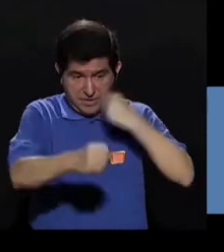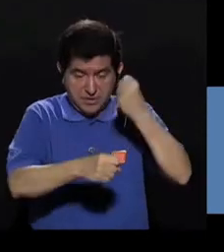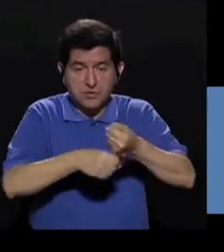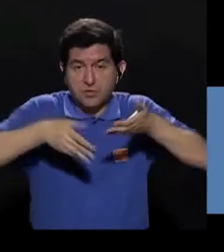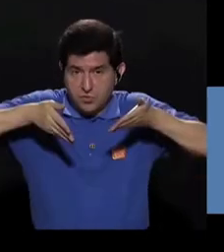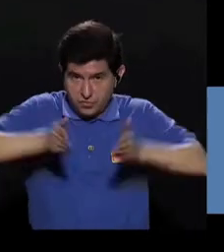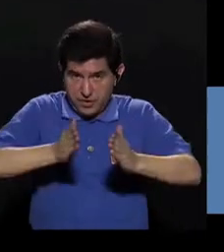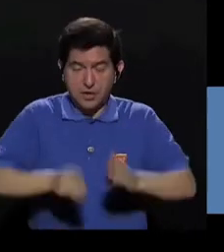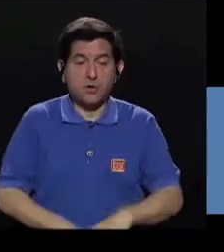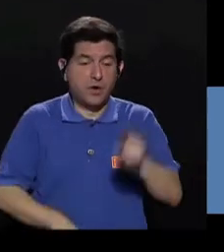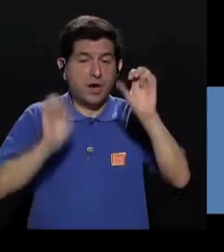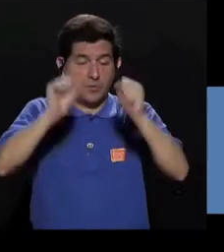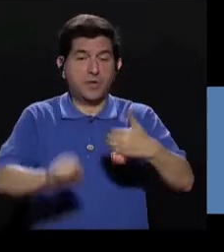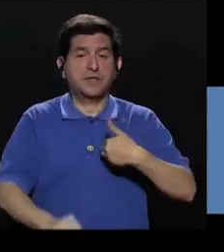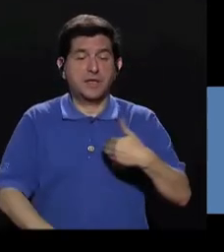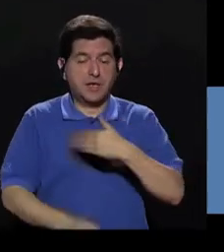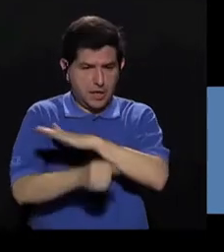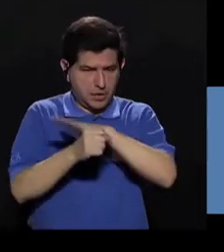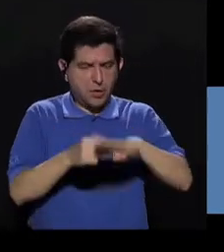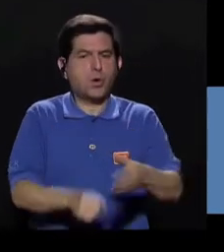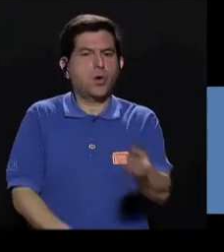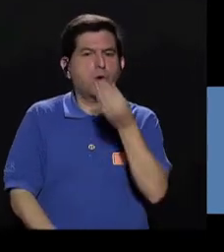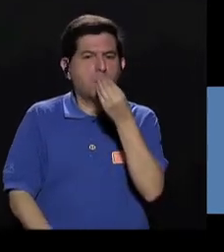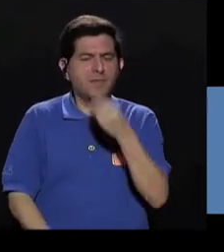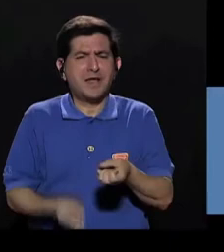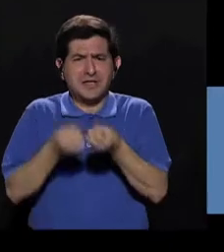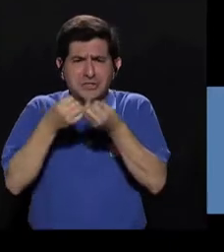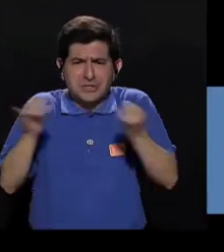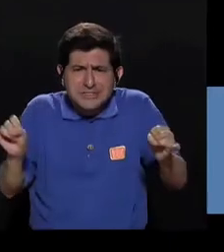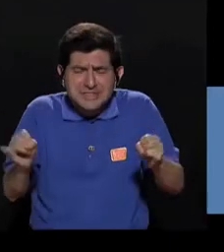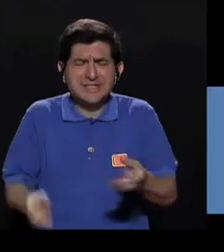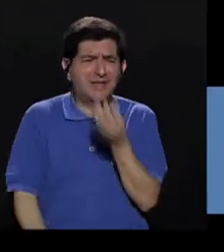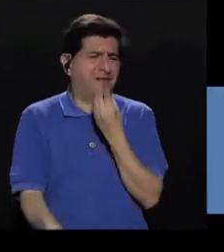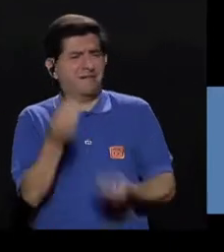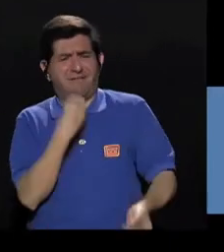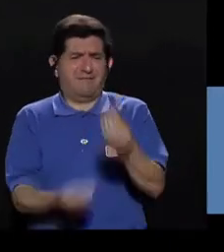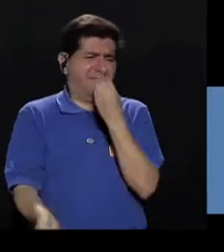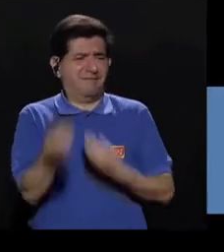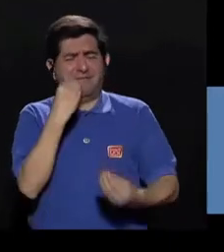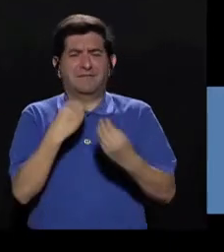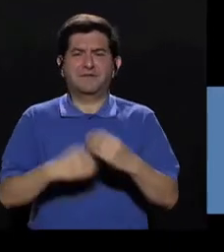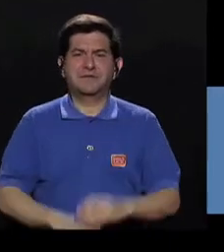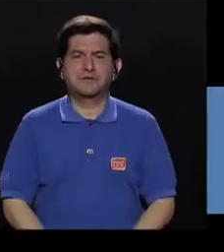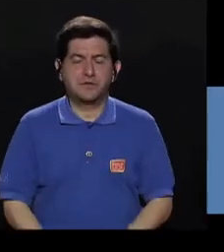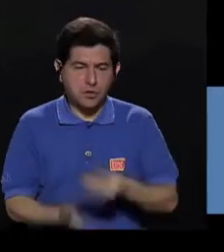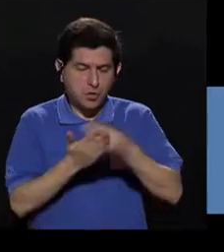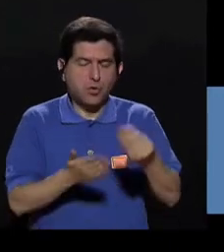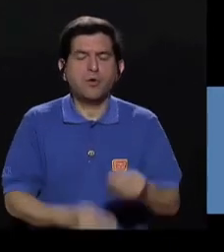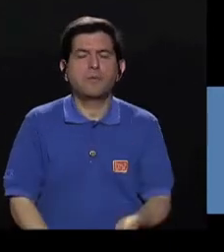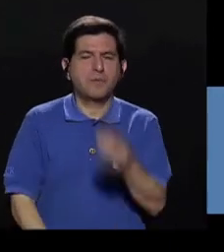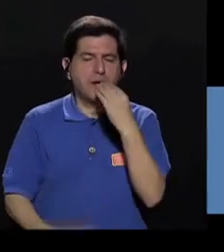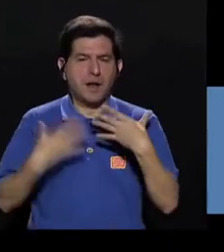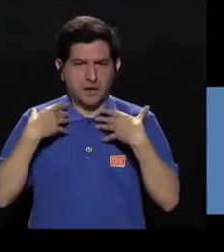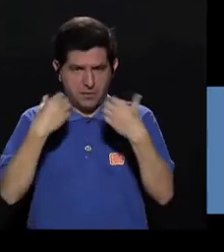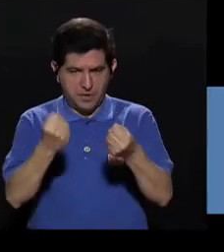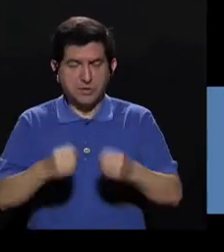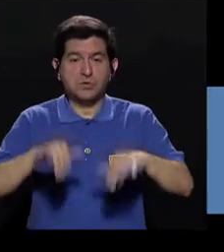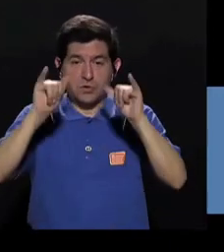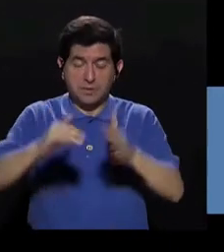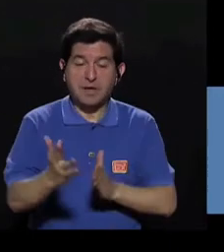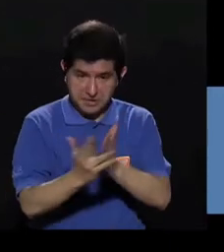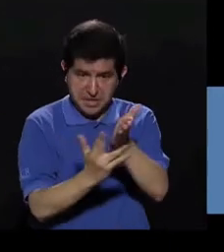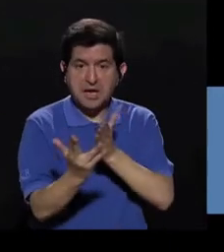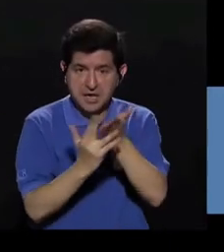hijo, de manera que éste obtenga la suficiente nutrición sin comer en exceso. Compre alimentos saludables y